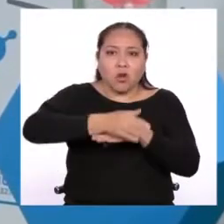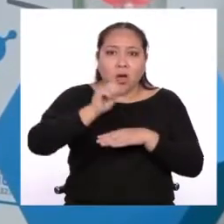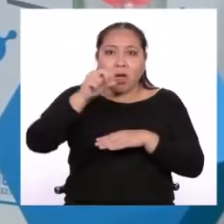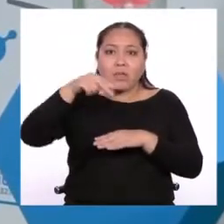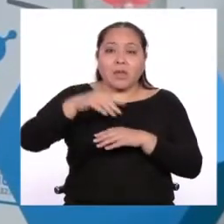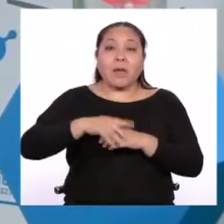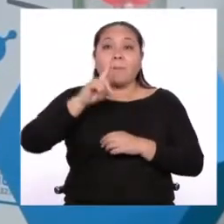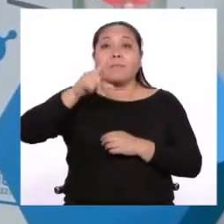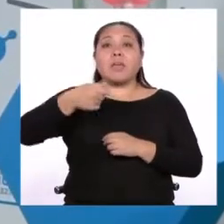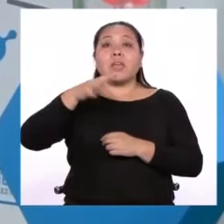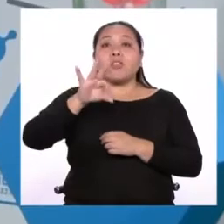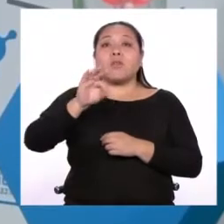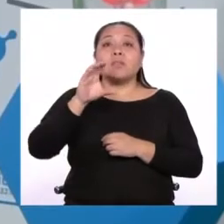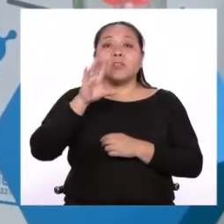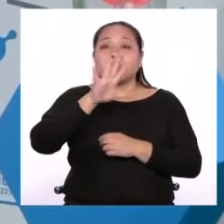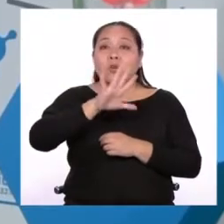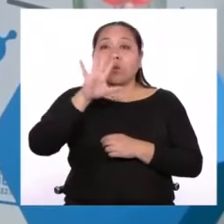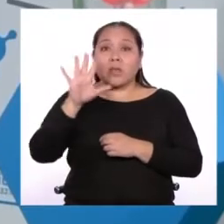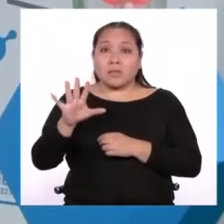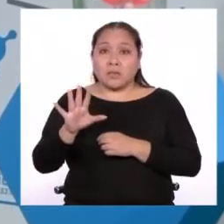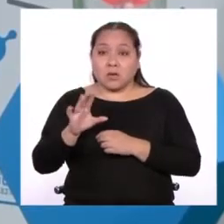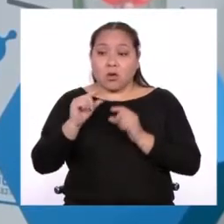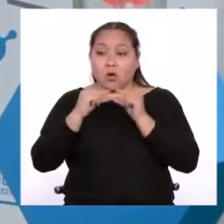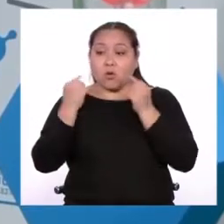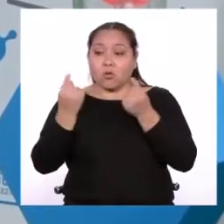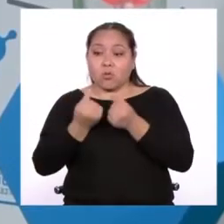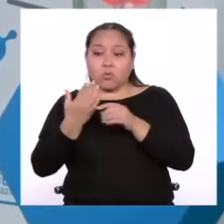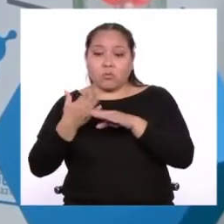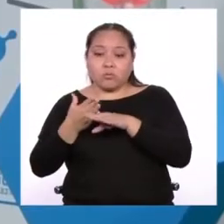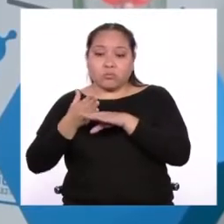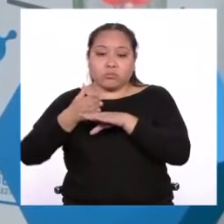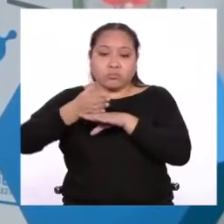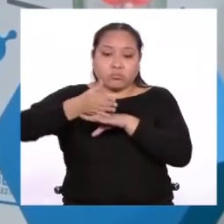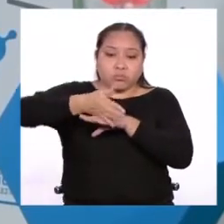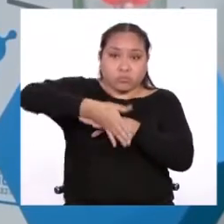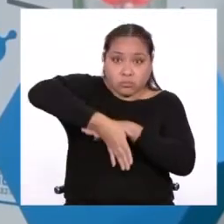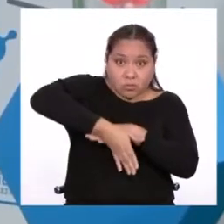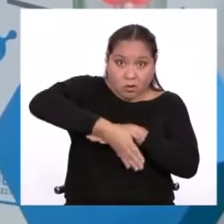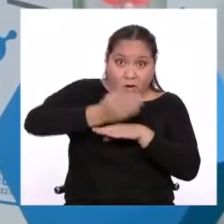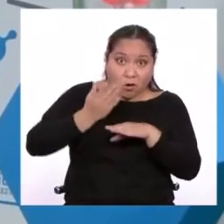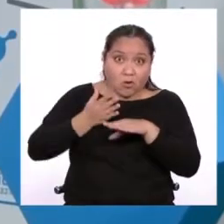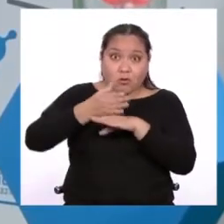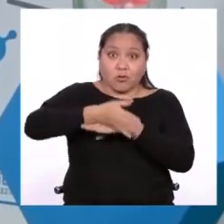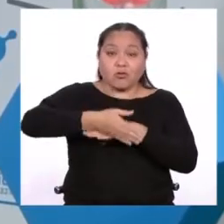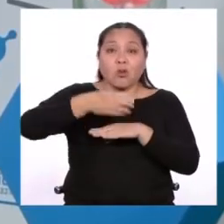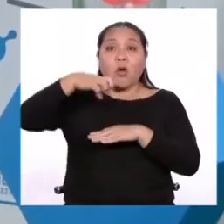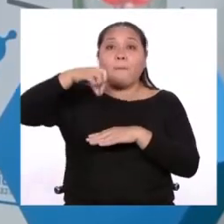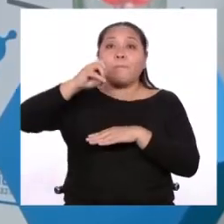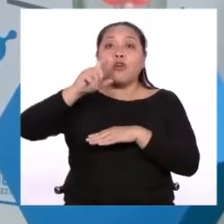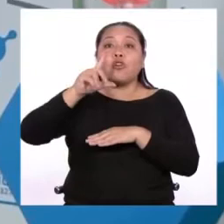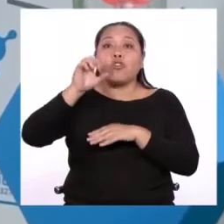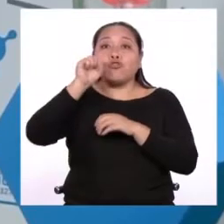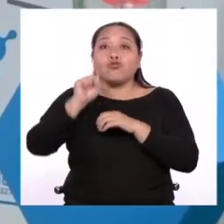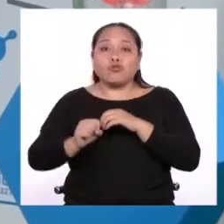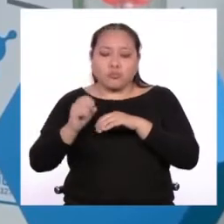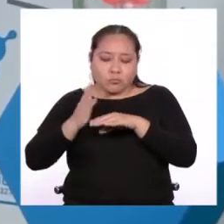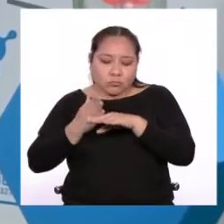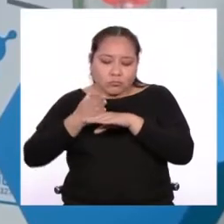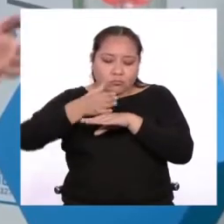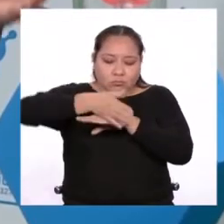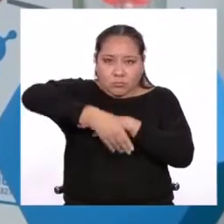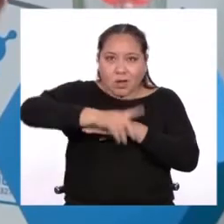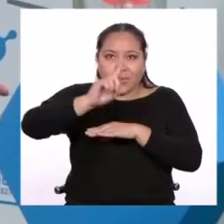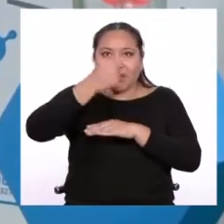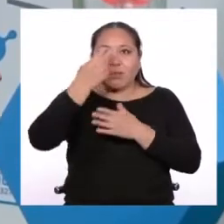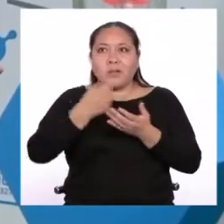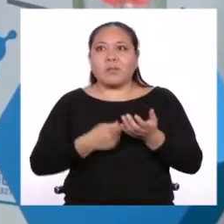1955, la expedición transantártica del Commonwealth logró cruzar el Polo Sur por primera vez. Sin embargo,